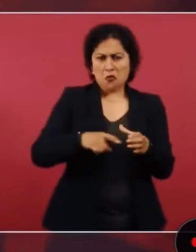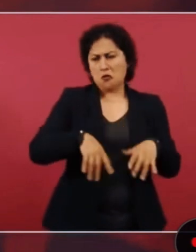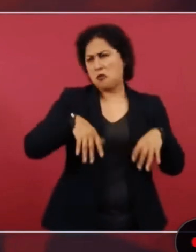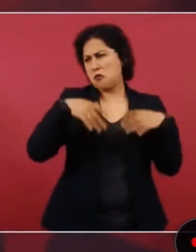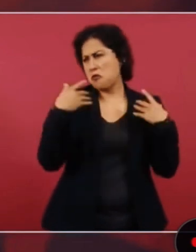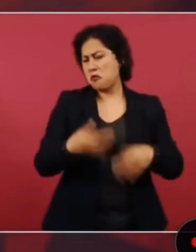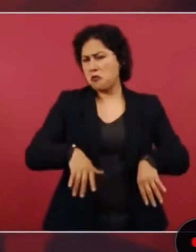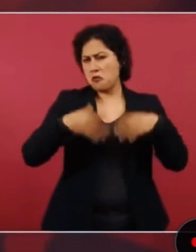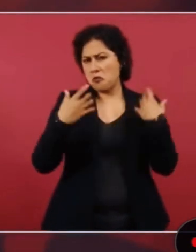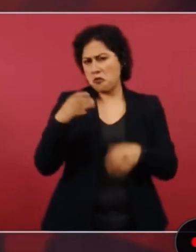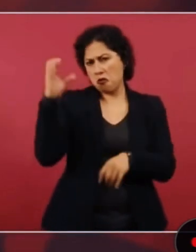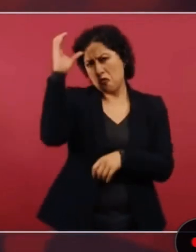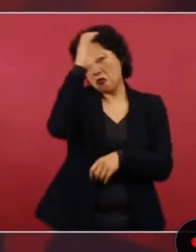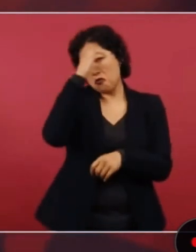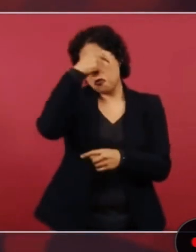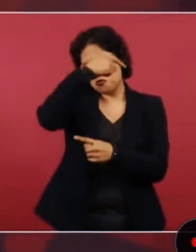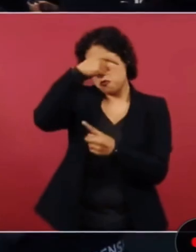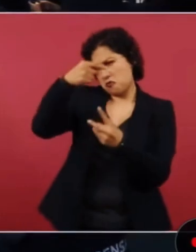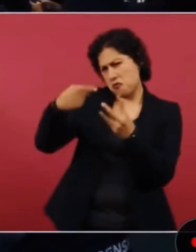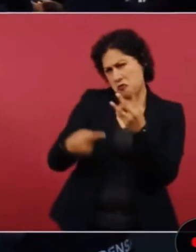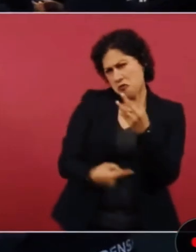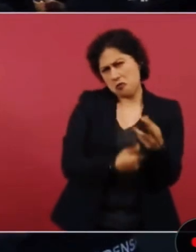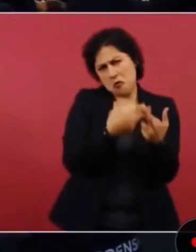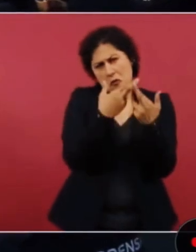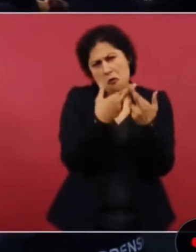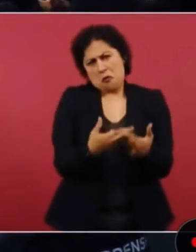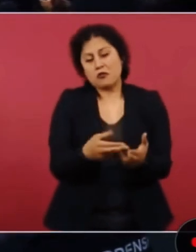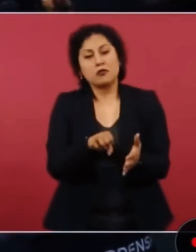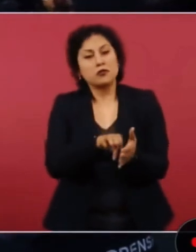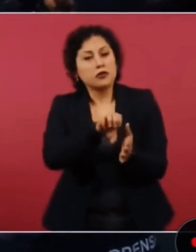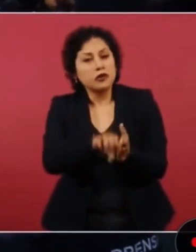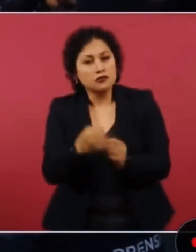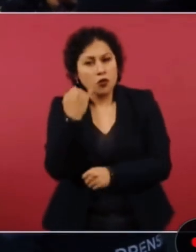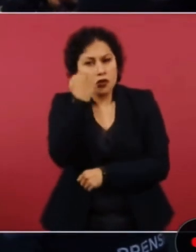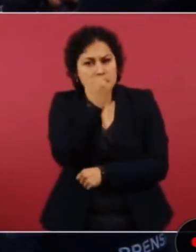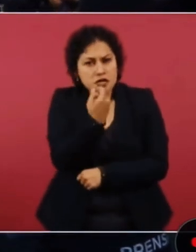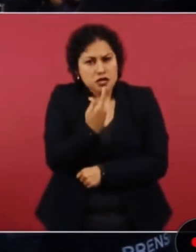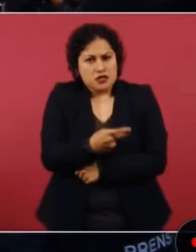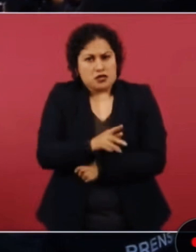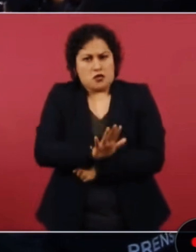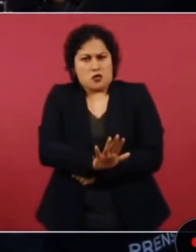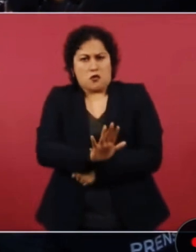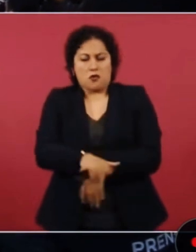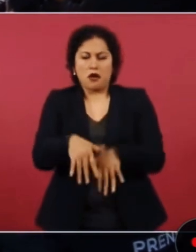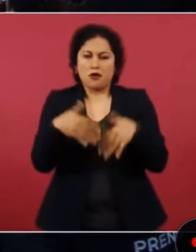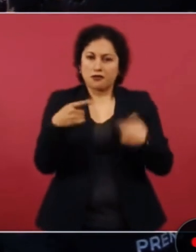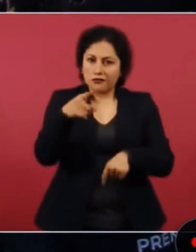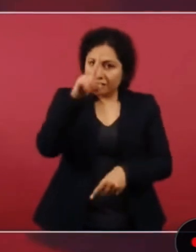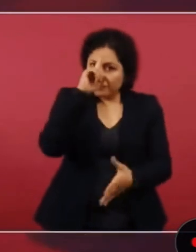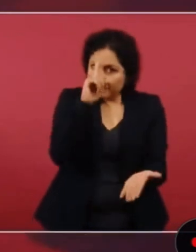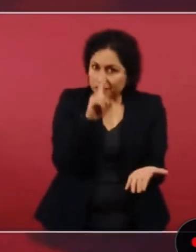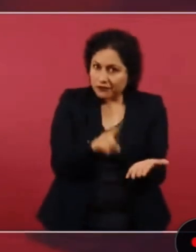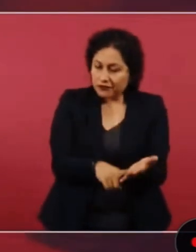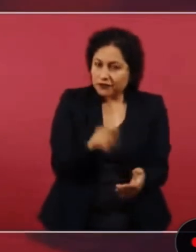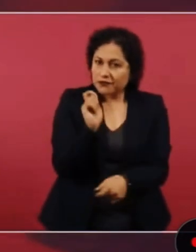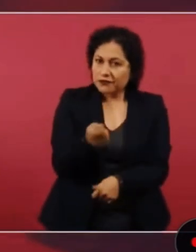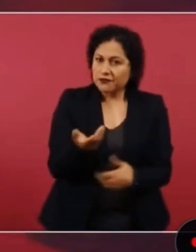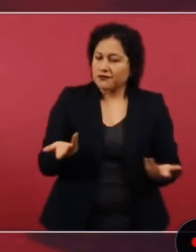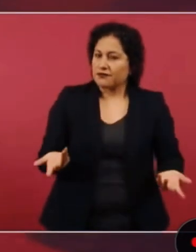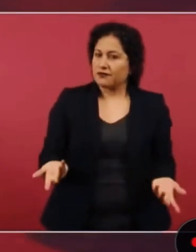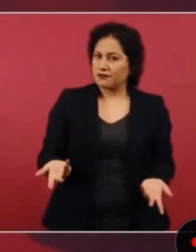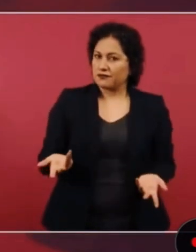implica la cultura. La lengua, imagínense, ni siquiera